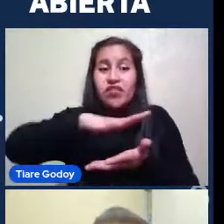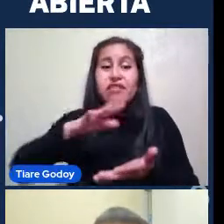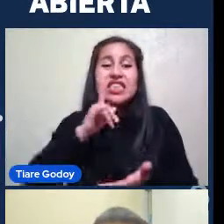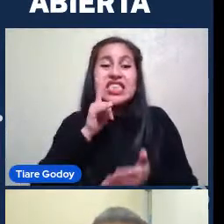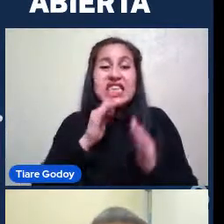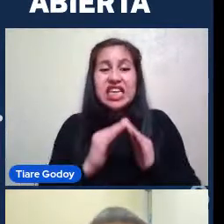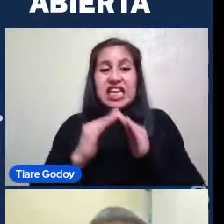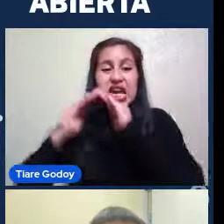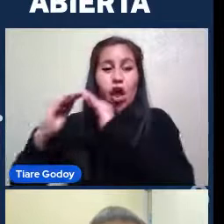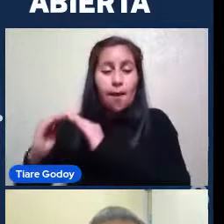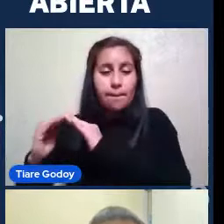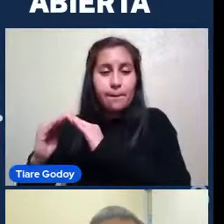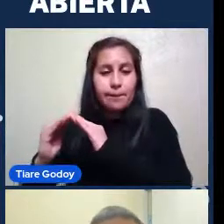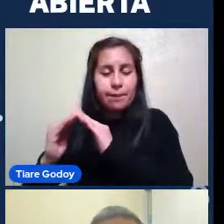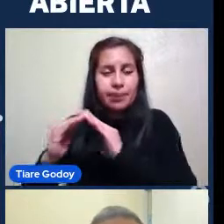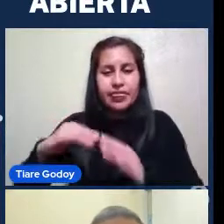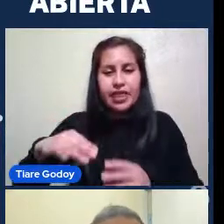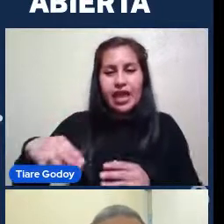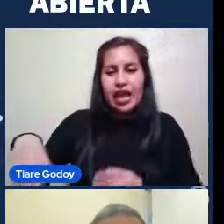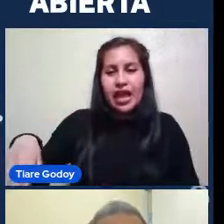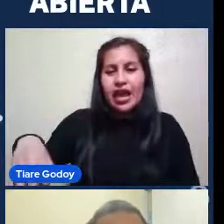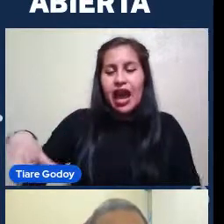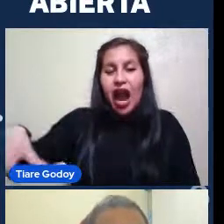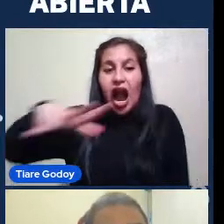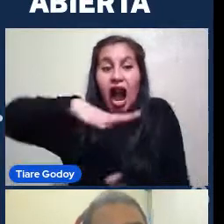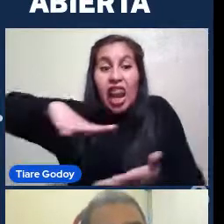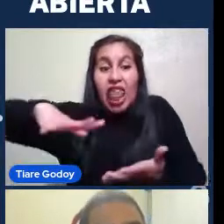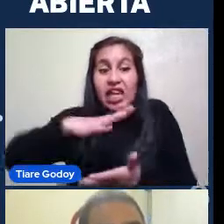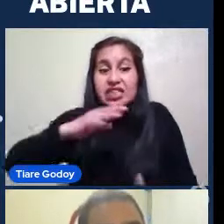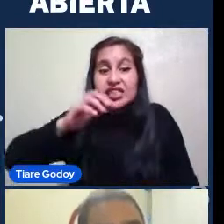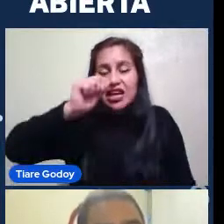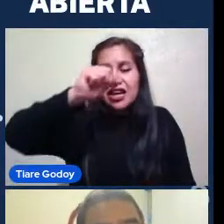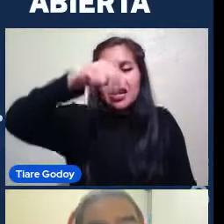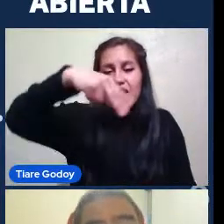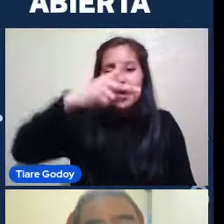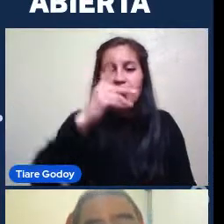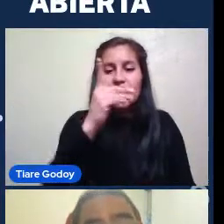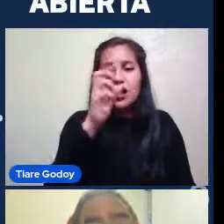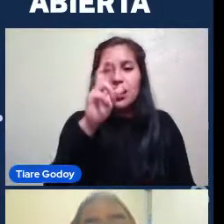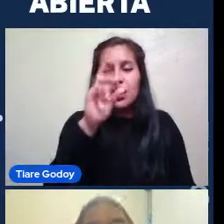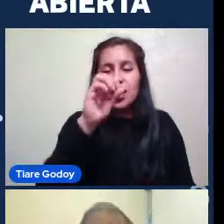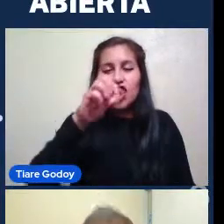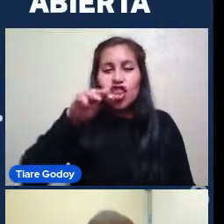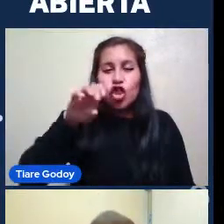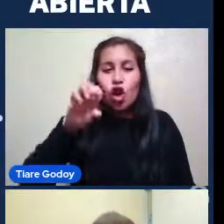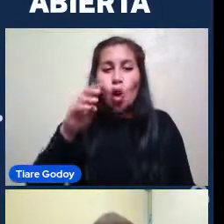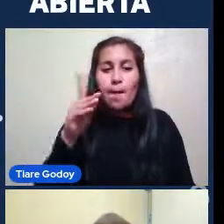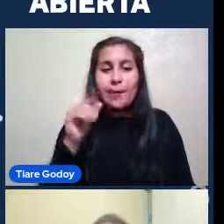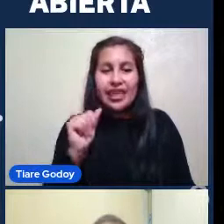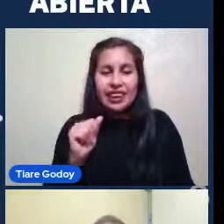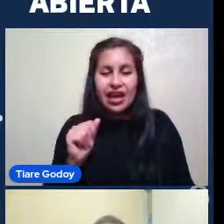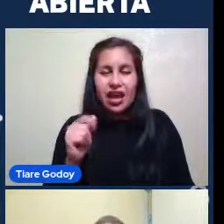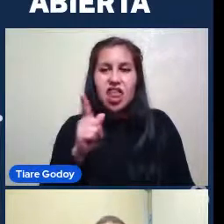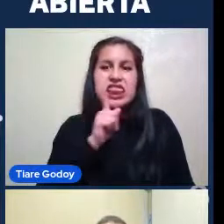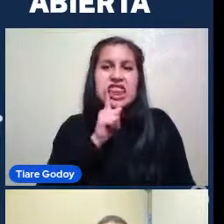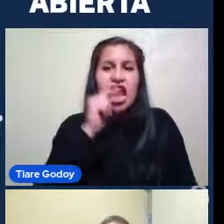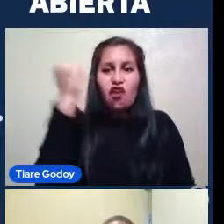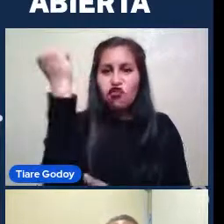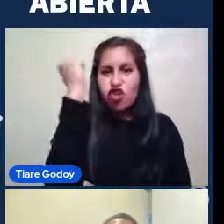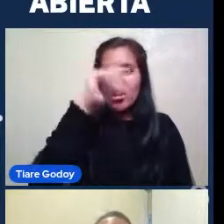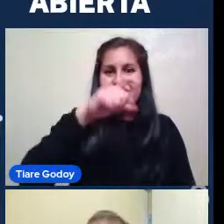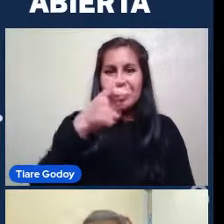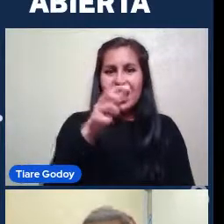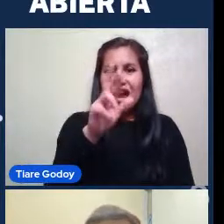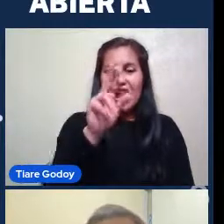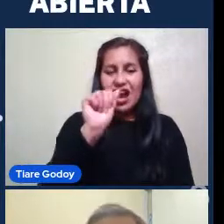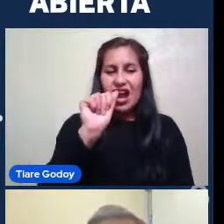es la galaxia De Andrómeda Y la galaxia De Andrómeda Domina El entorno Con su fuerza De gravedad Y